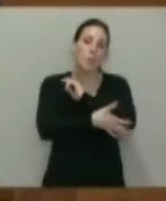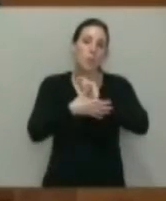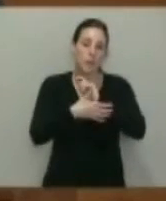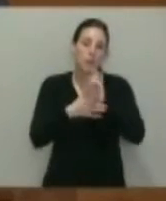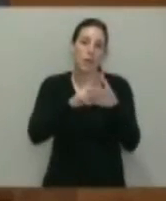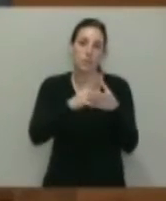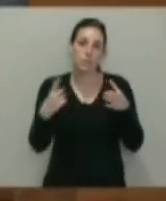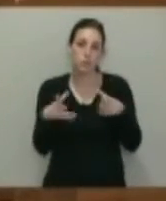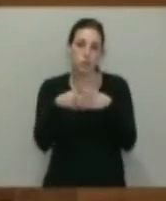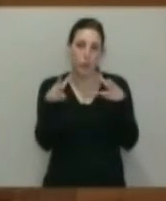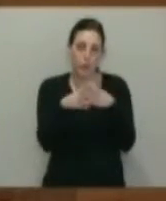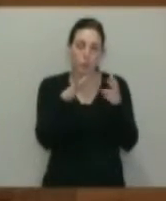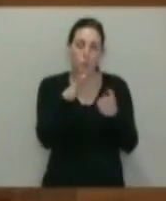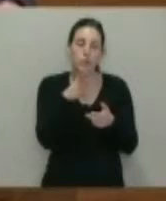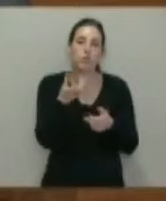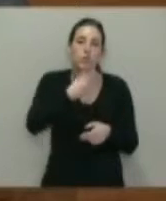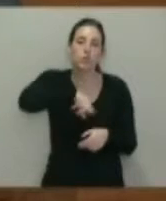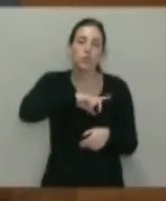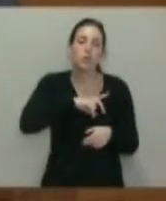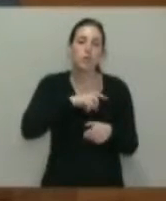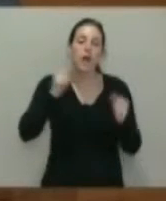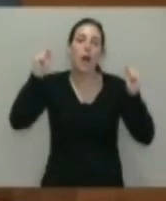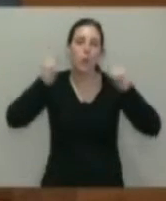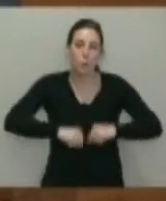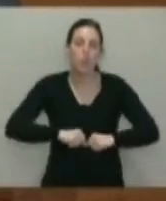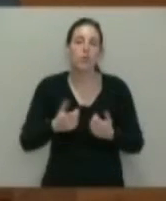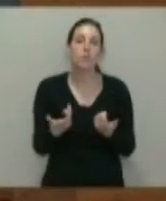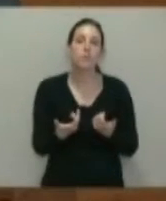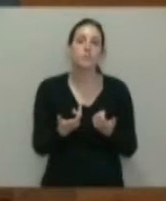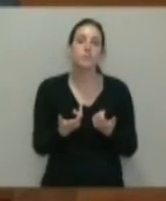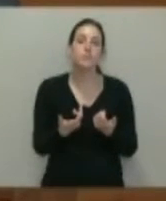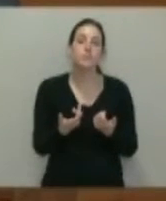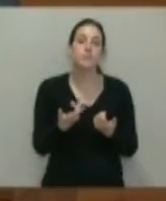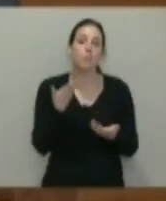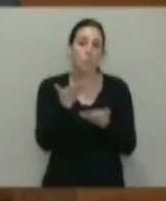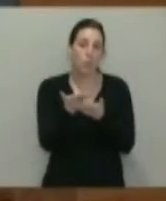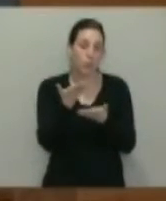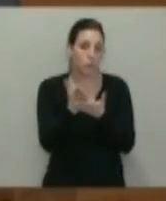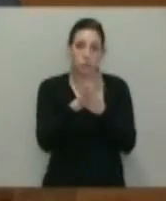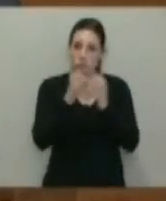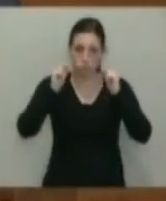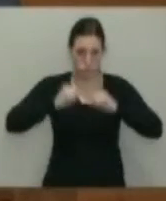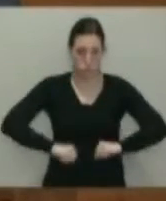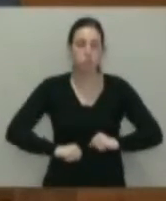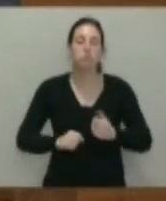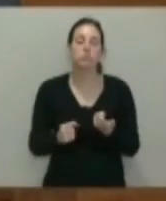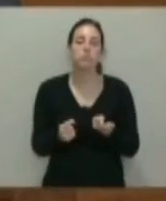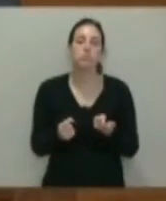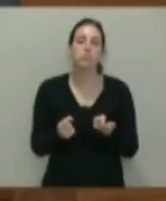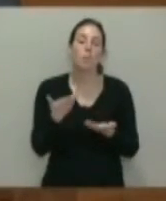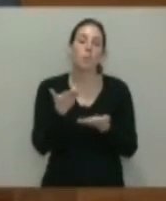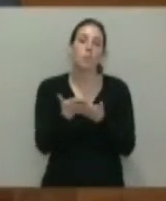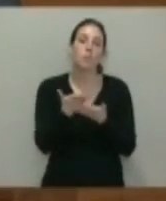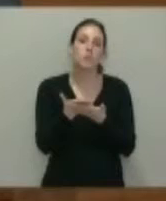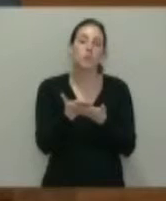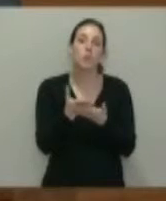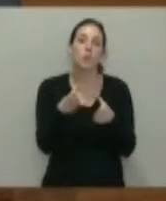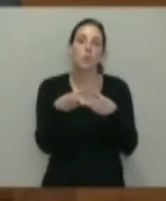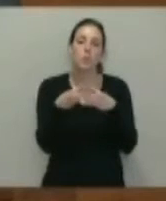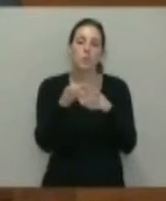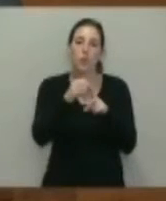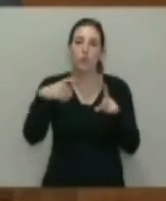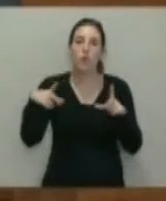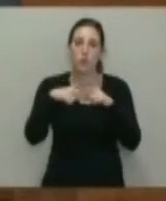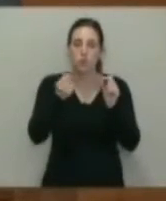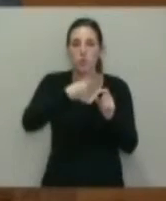social. Y, por lo tanto, estamos de acuerdo. Estamos de acuerdo, por supuesto, con la moción, con la proposición que nos trae el Grupo de Fuerte de